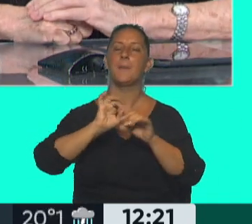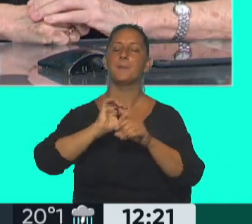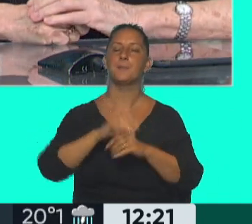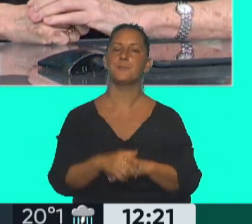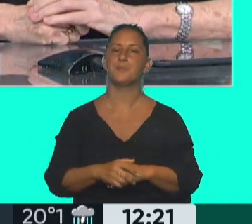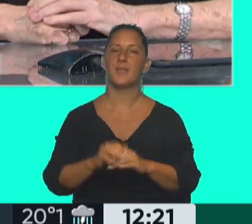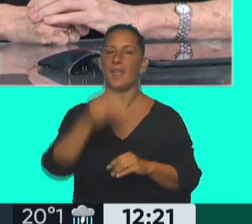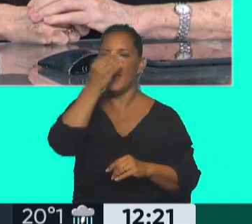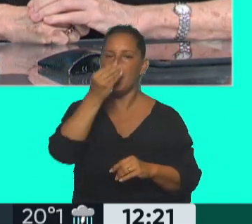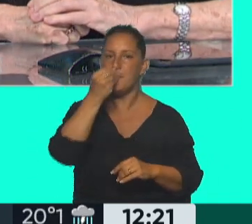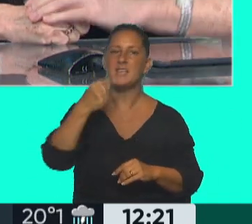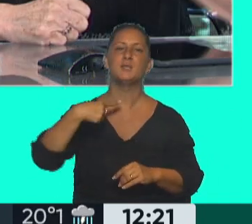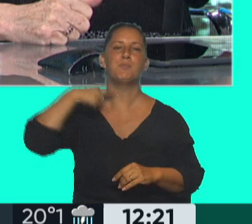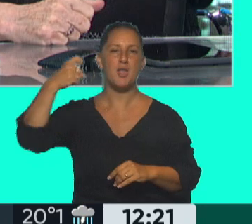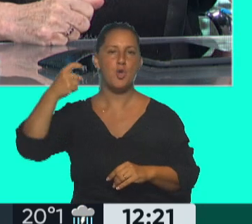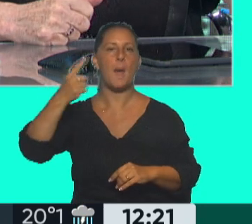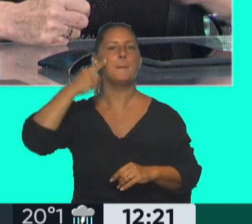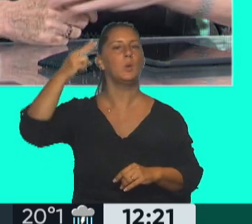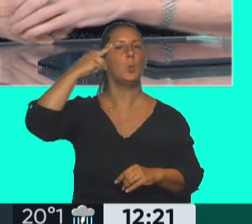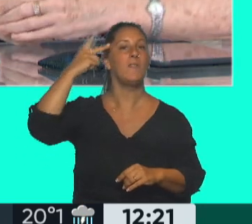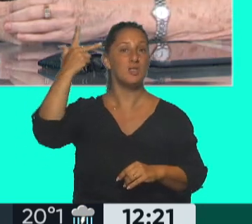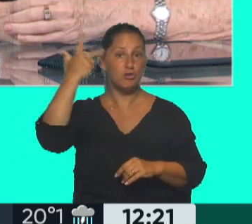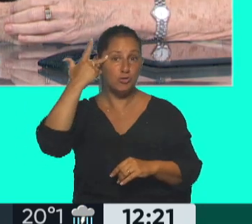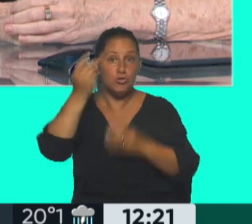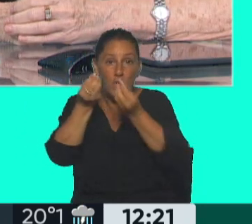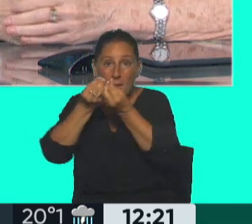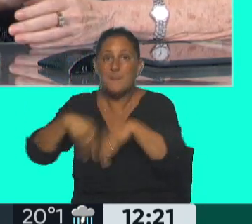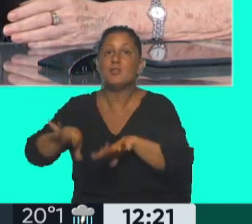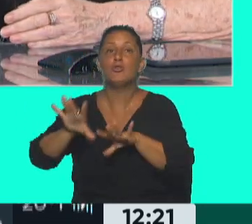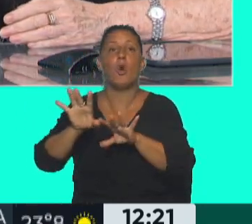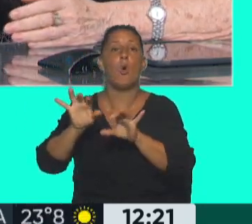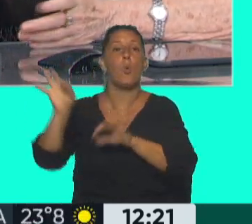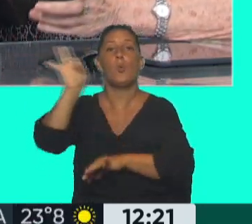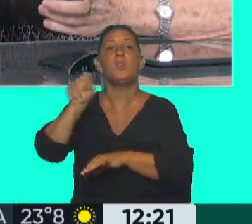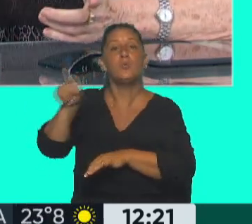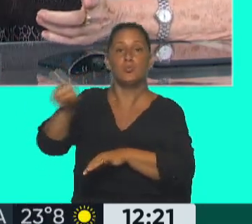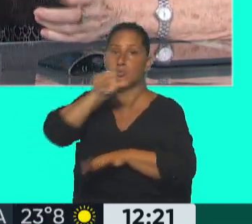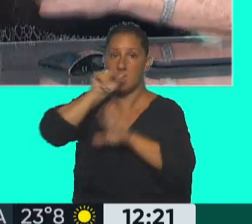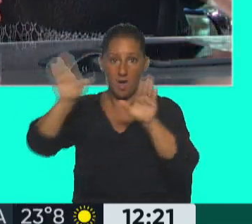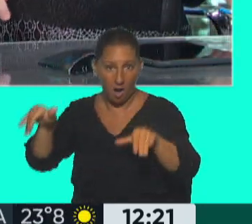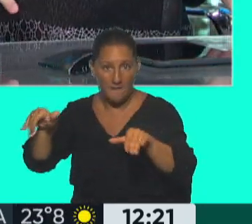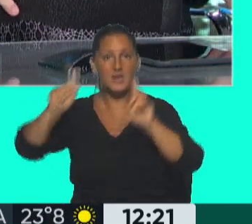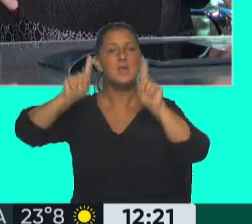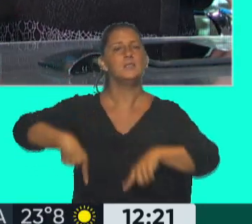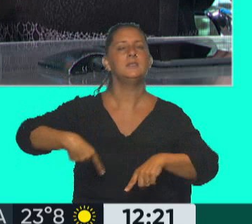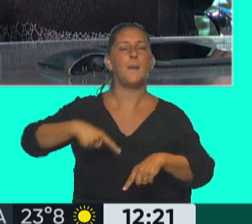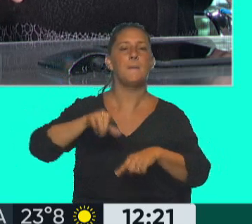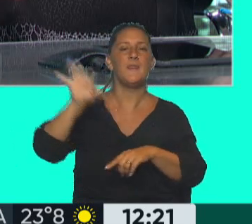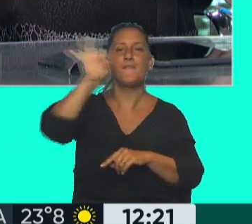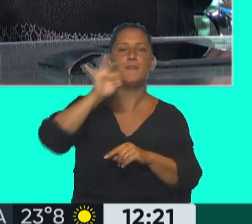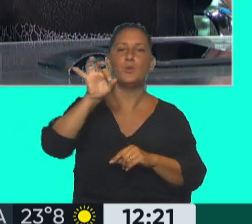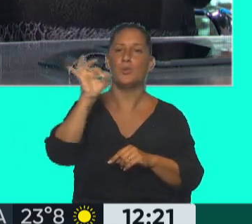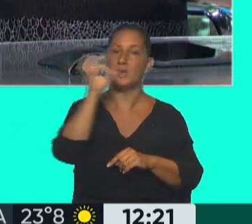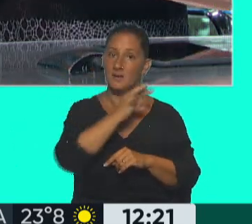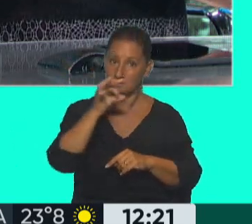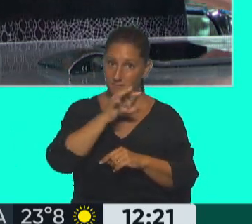que se desató en 1918, comenzó en un virus aviar, también la porcina tiene como antecedente un